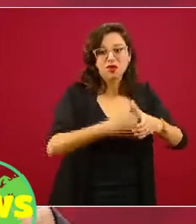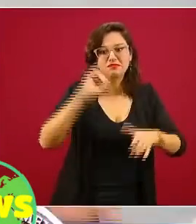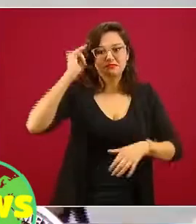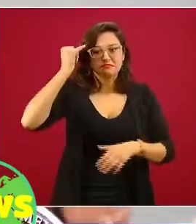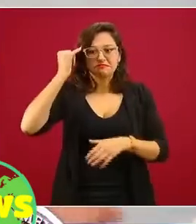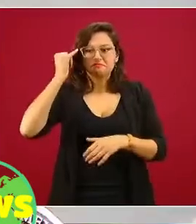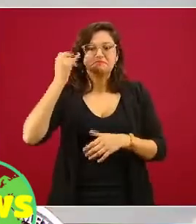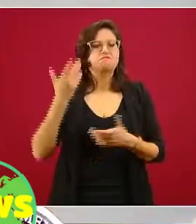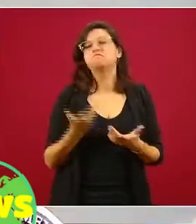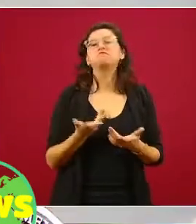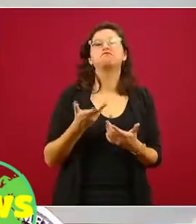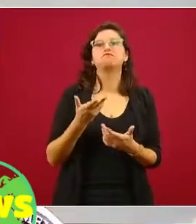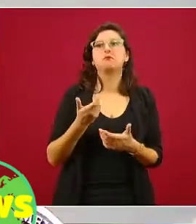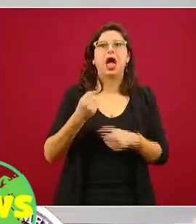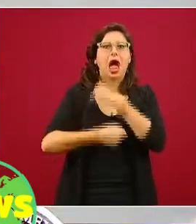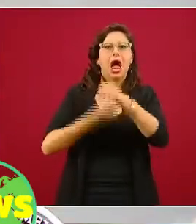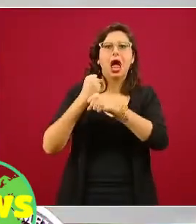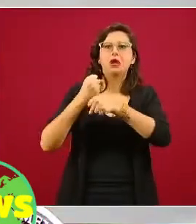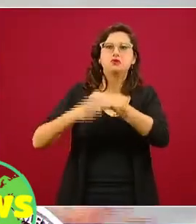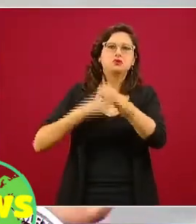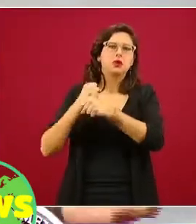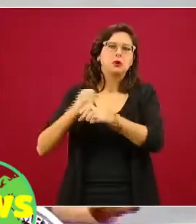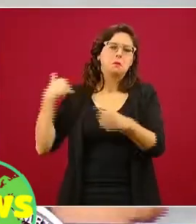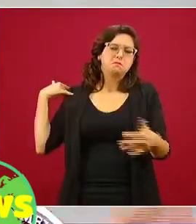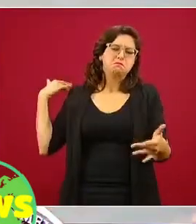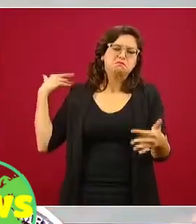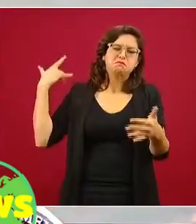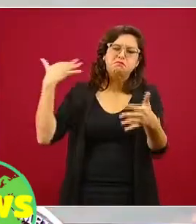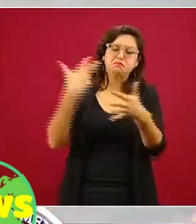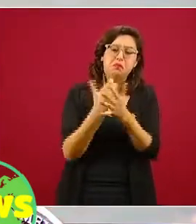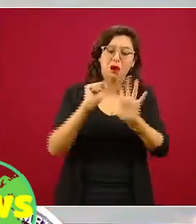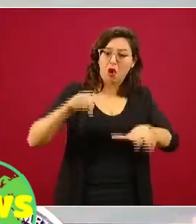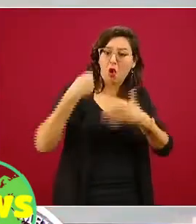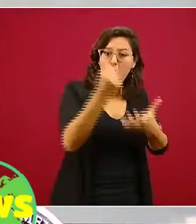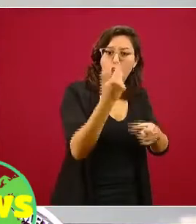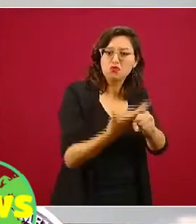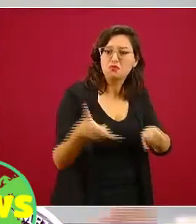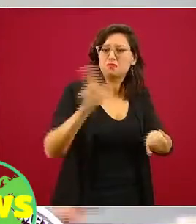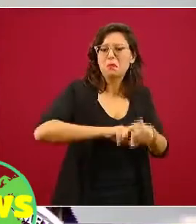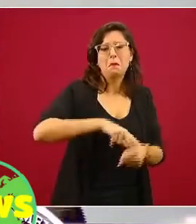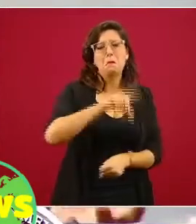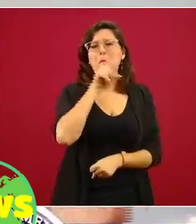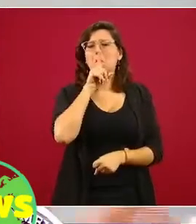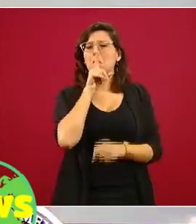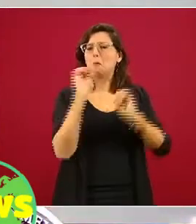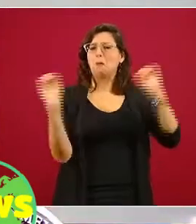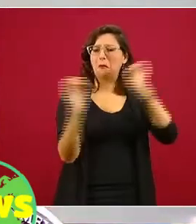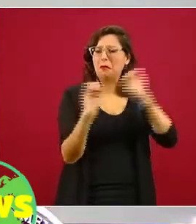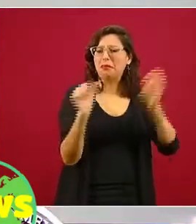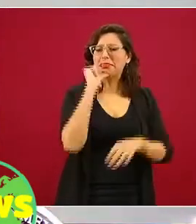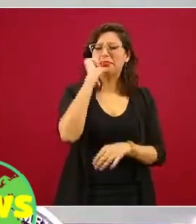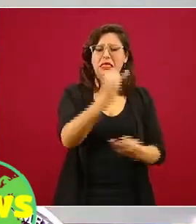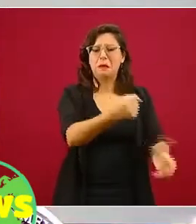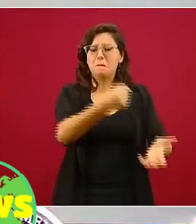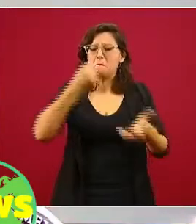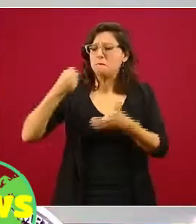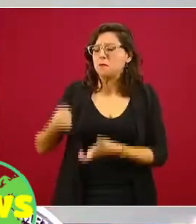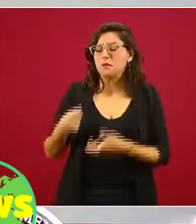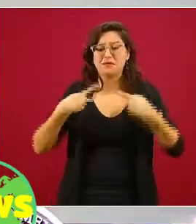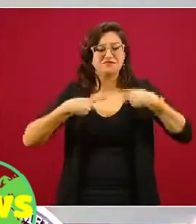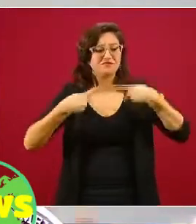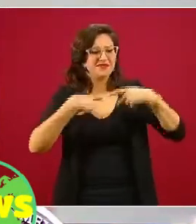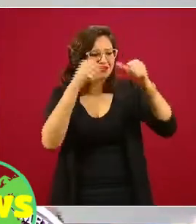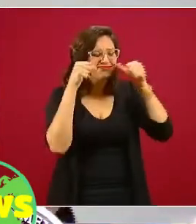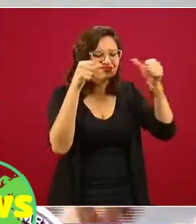dejó de invertir en el desarrollo de la infraestructura hospitalaria, de la atención de las